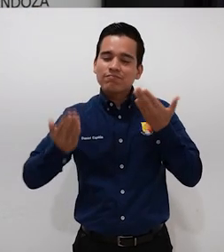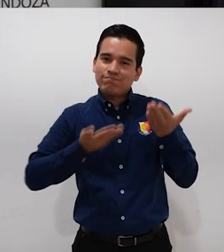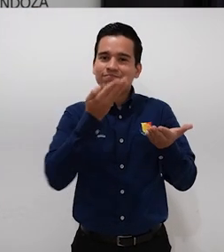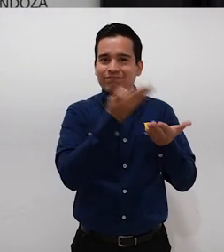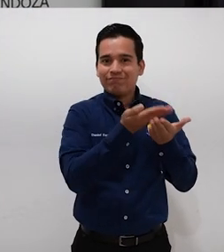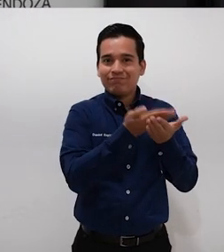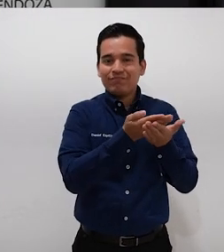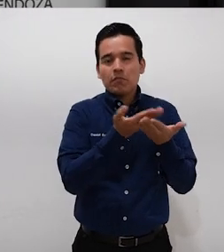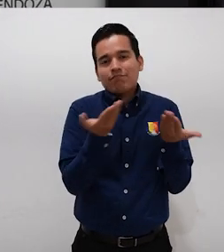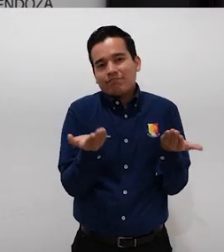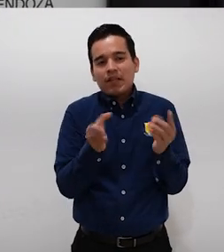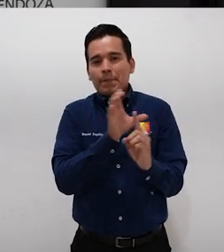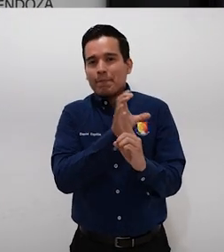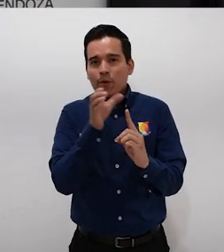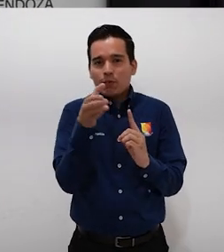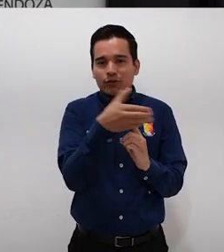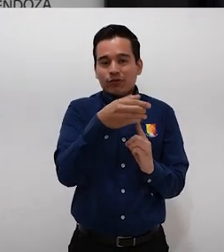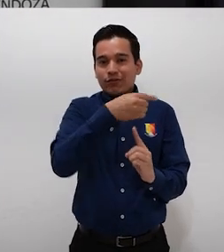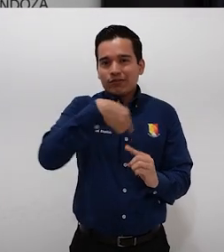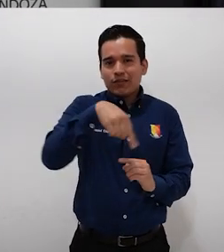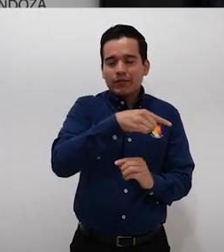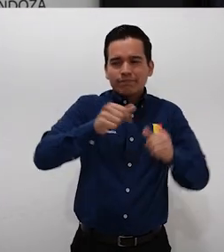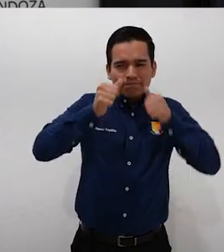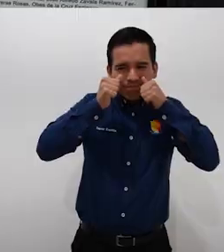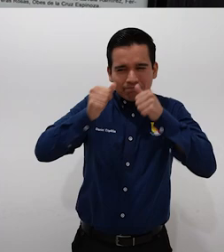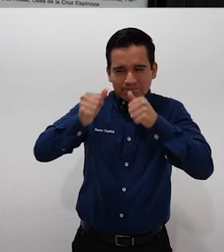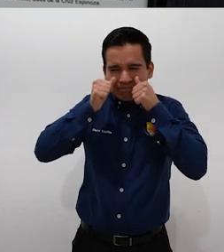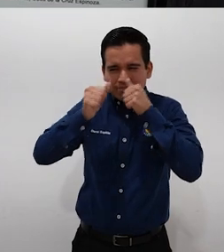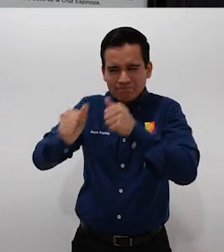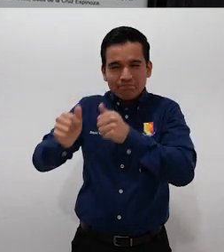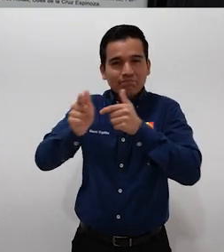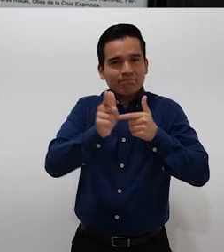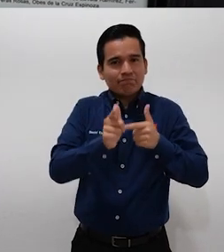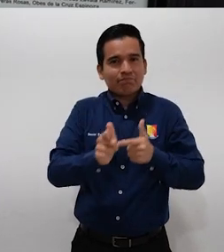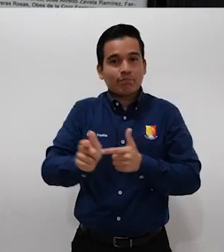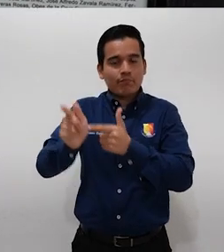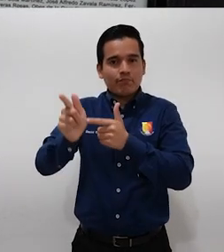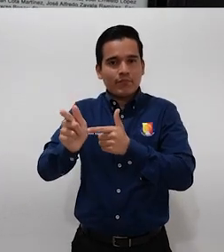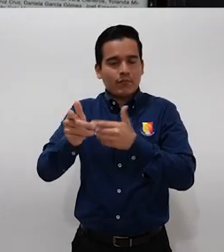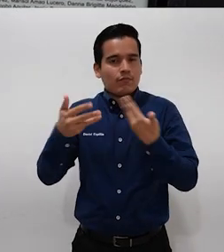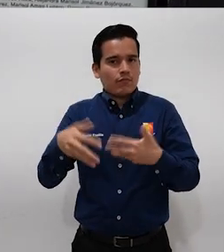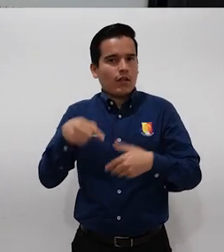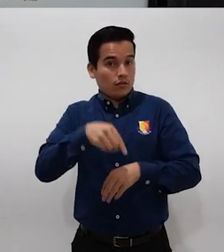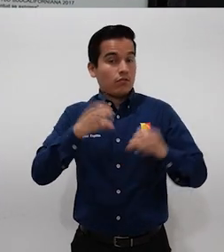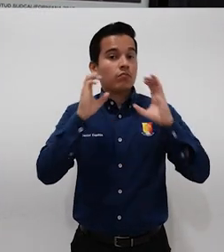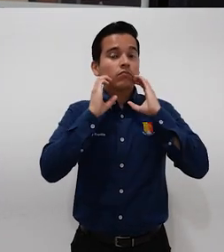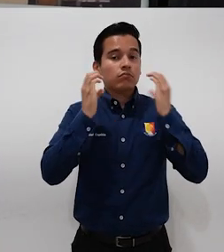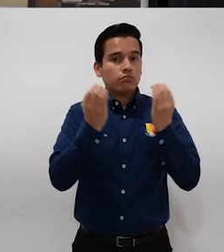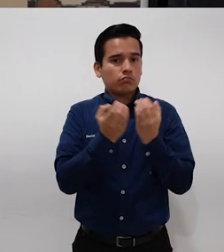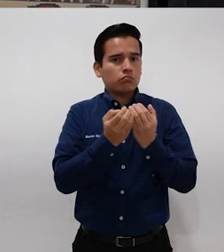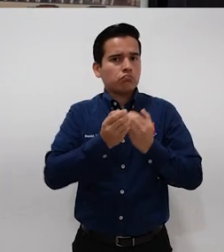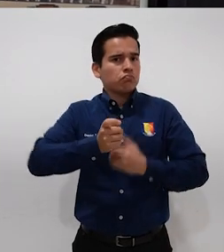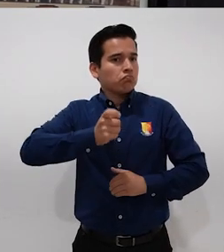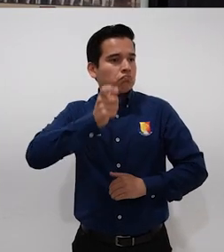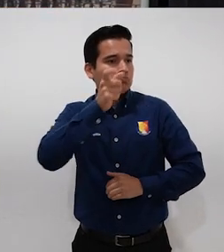supuesto las comisiones son las encargadas de darle seguimiento. Aquí queremos decir que este congreso se caracteriza porque es